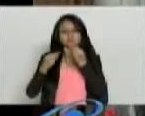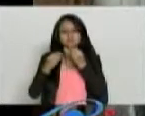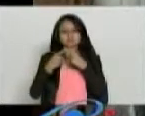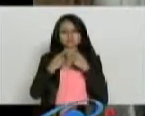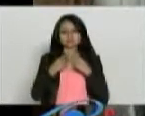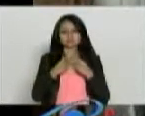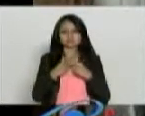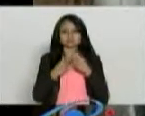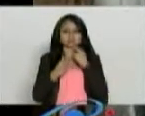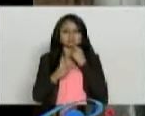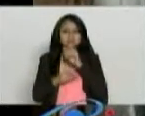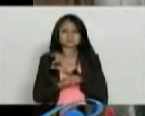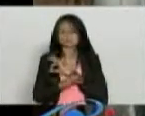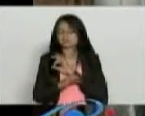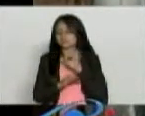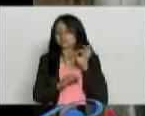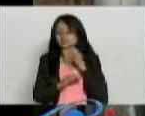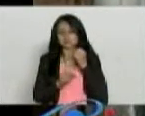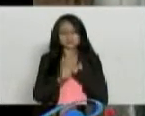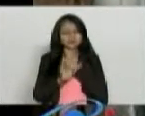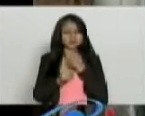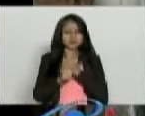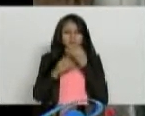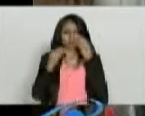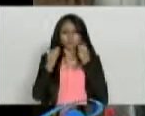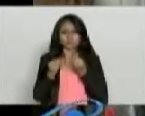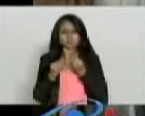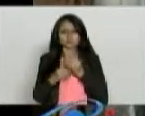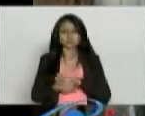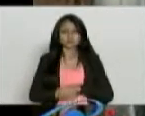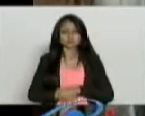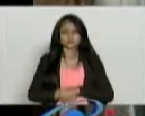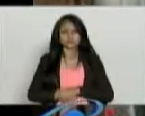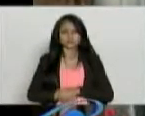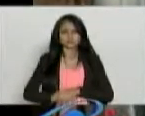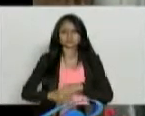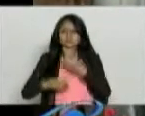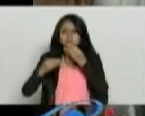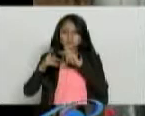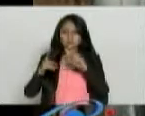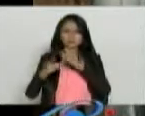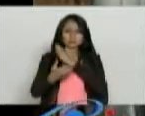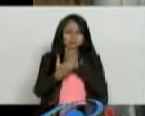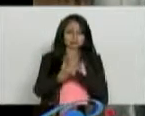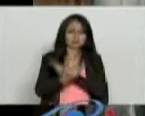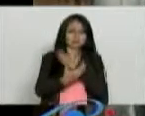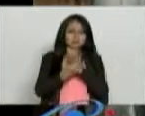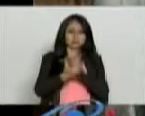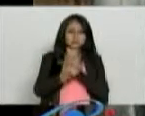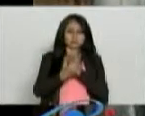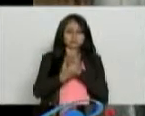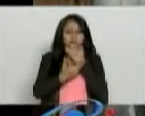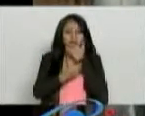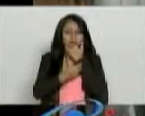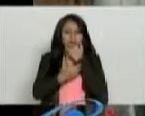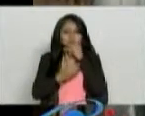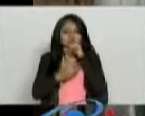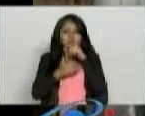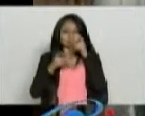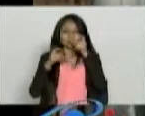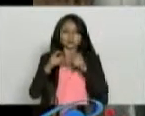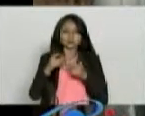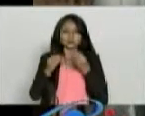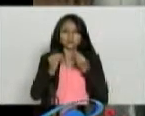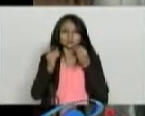tenido sentados acá, me dicen. Estamos encartados. Porque nos mandan muchas cosas. Entonces, aquí dice esquizofrenia. Estas personas pueden